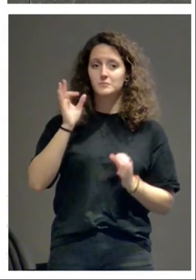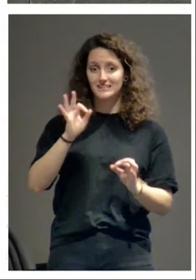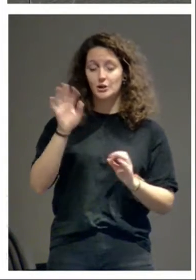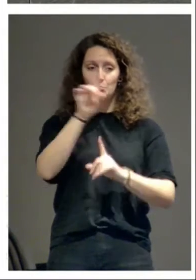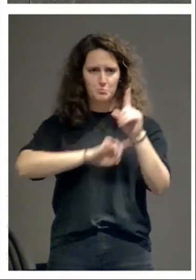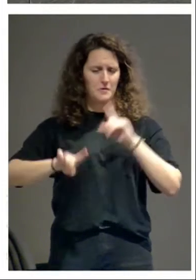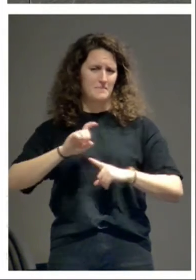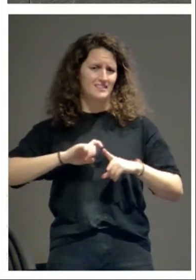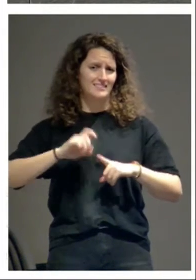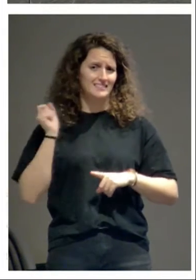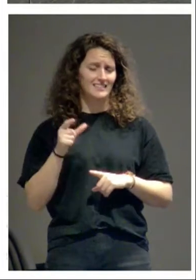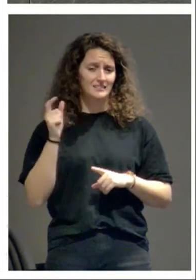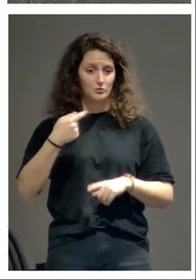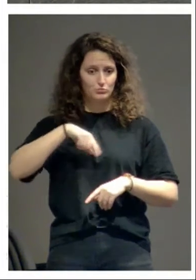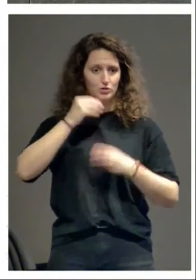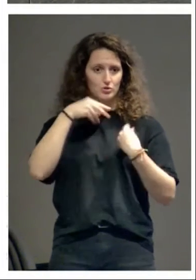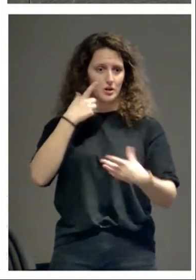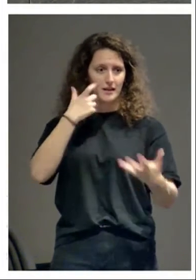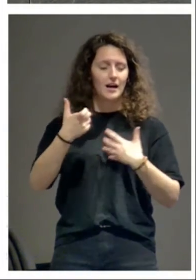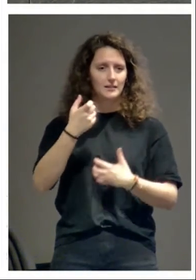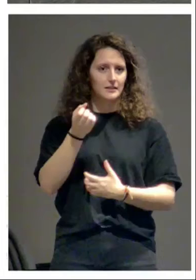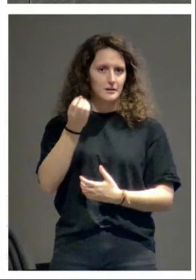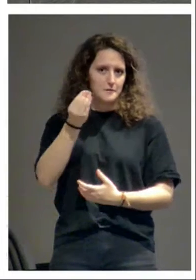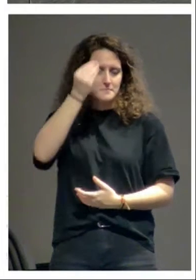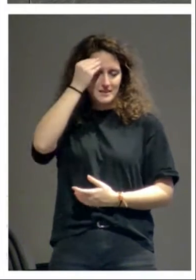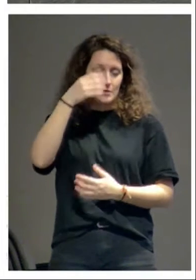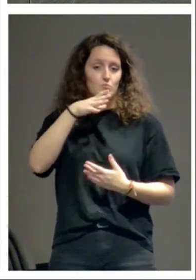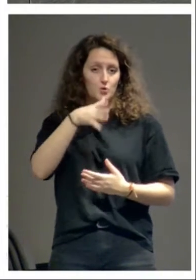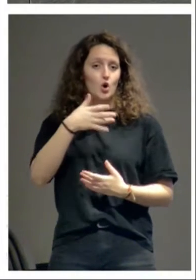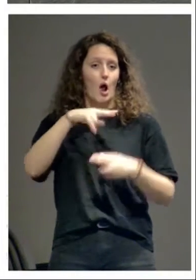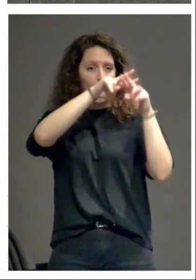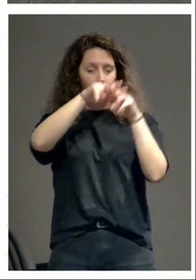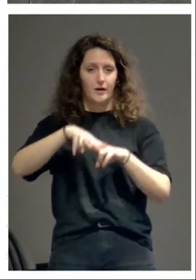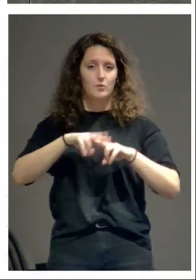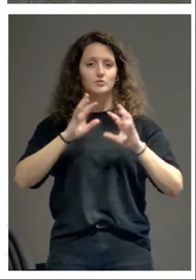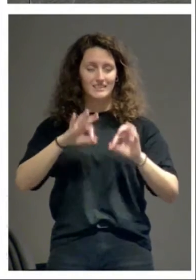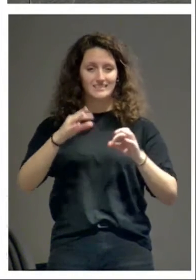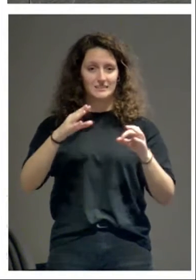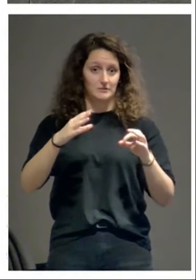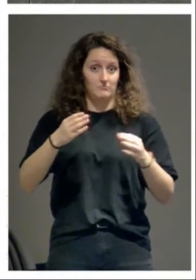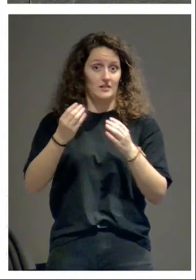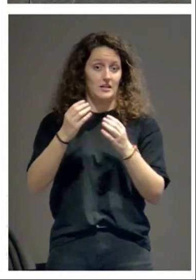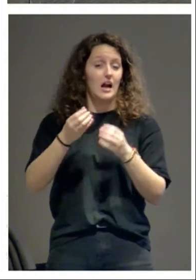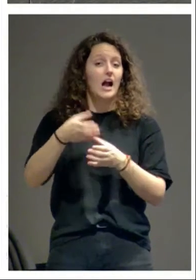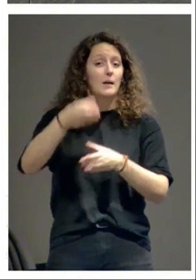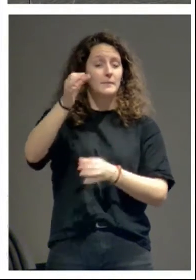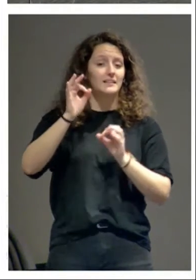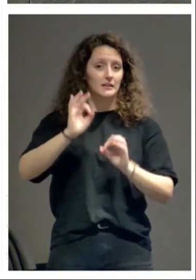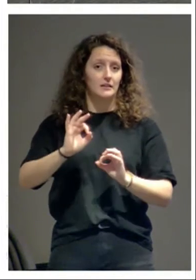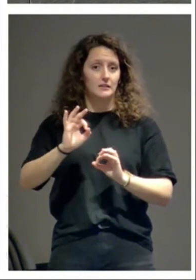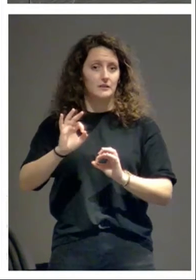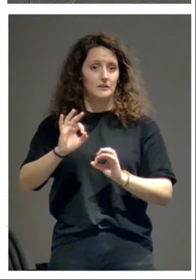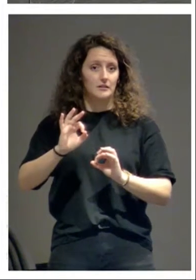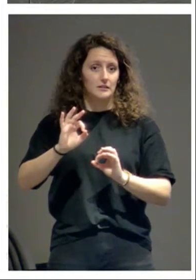problemas típicos que nos planteamos los historiadores del arte cuando analizamos los capiteles románicos. ¿Se han tallado avant la poste o